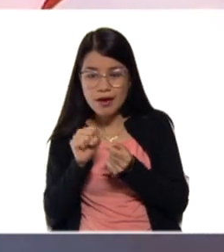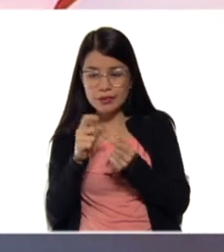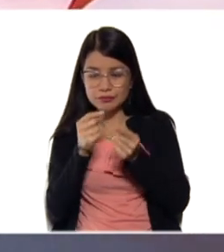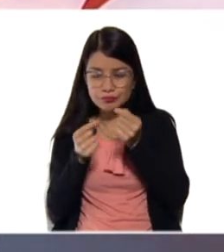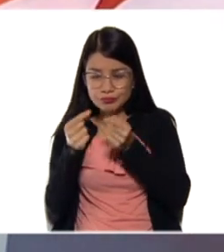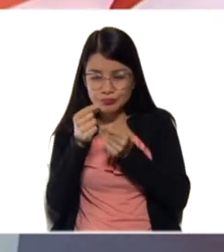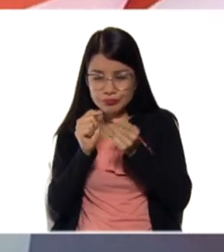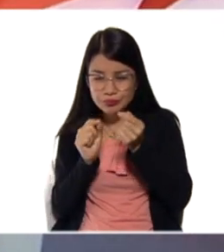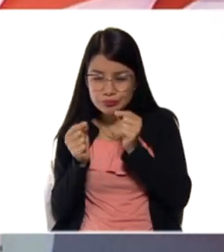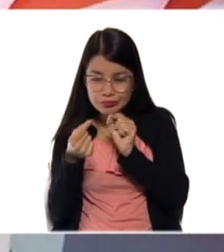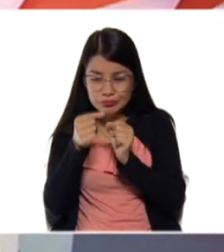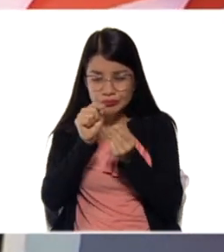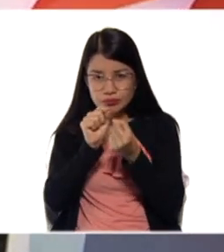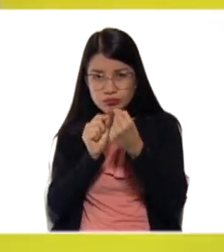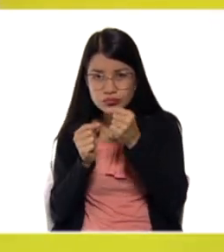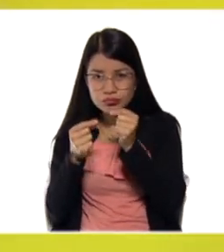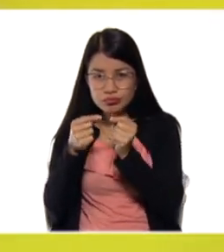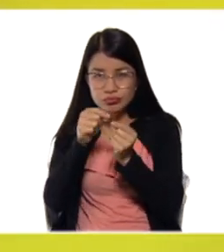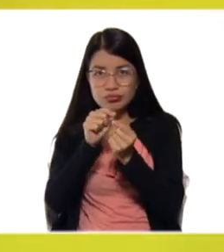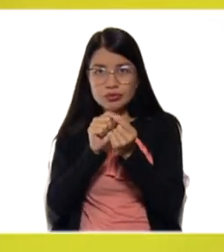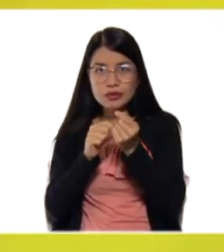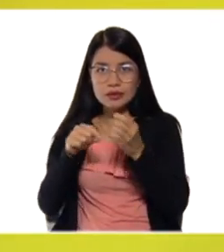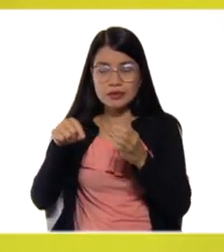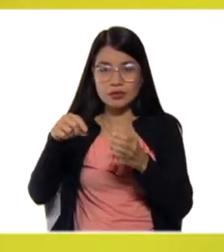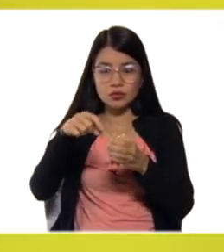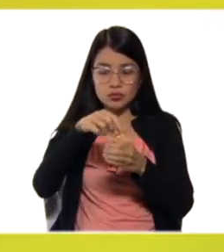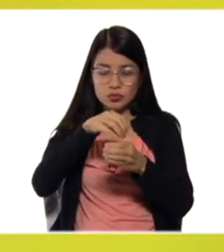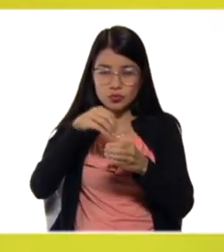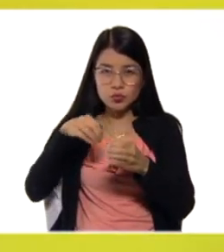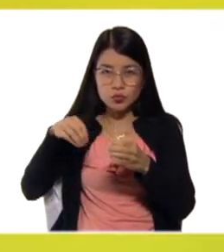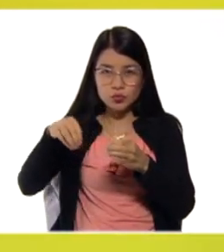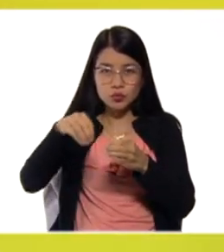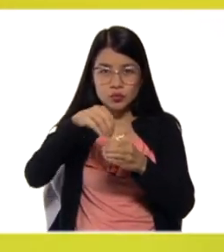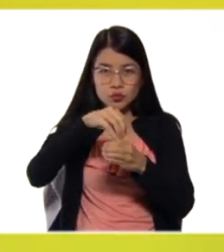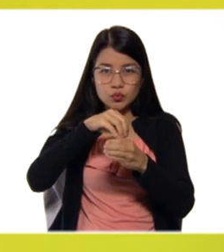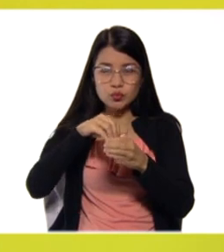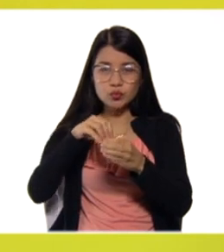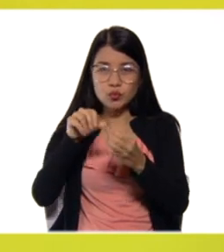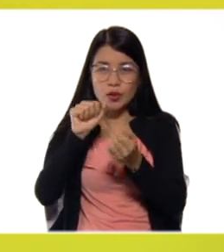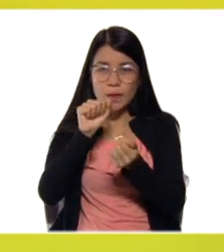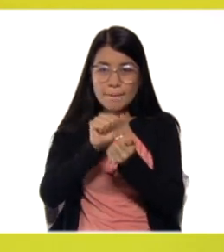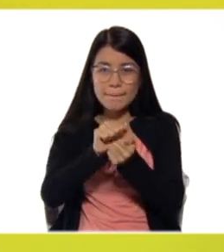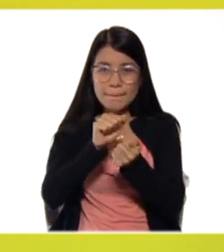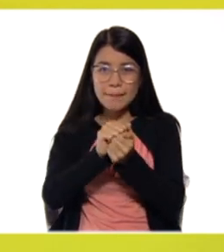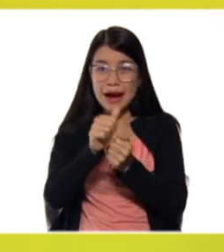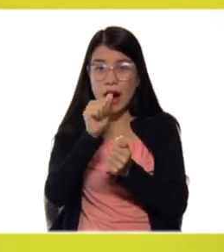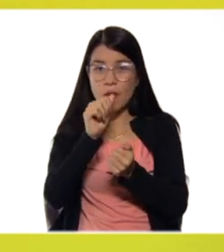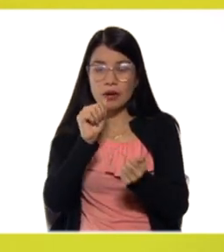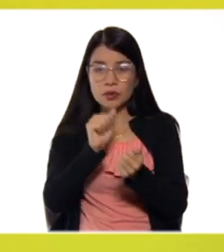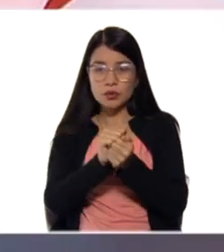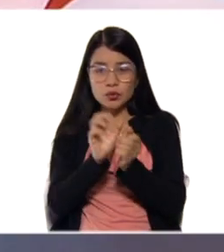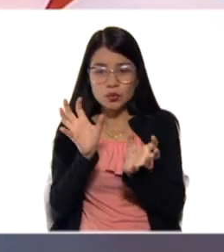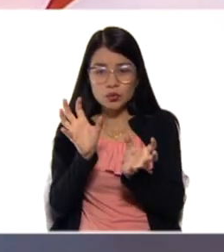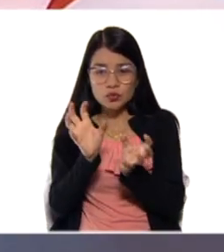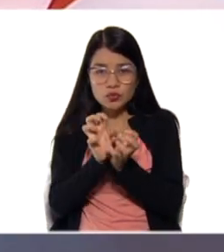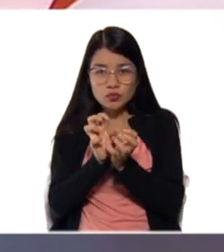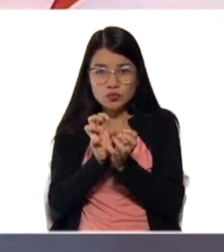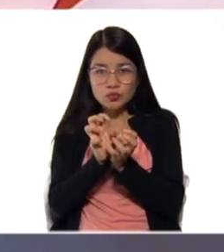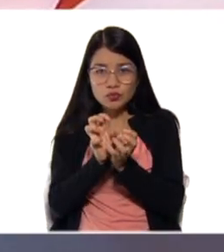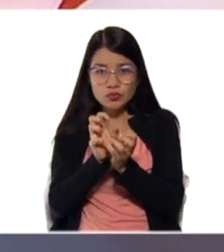cristalinas. Y es por eso que le da esa solidez, esa rigidez. ¿Bien?